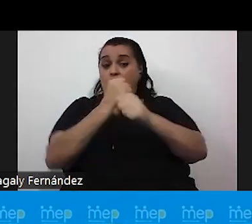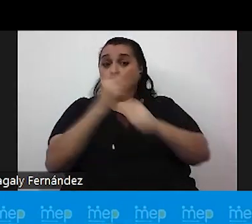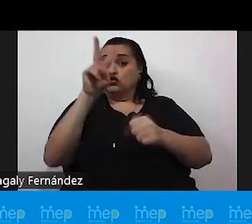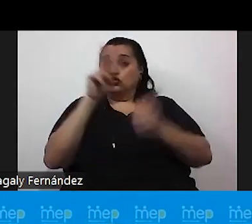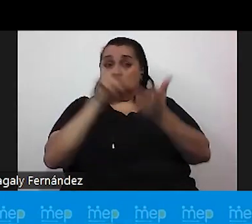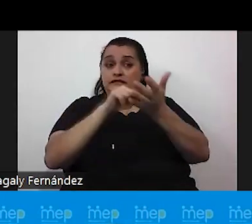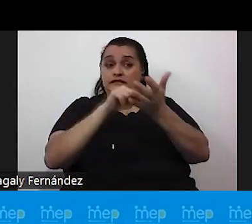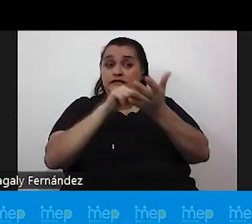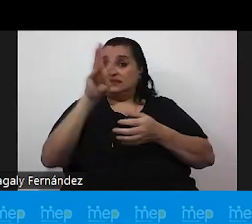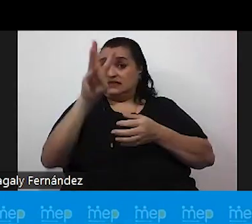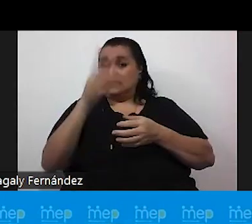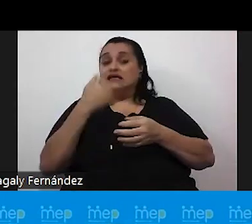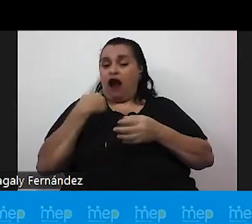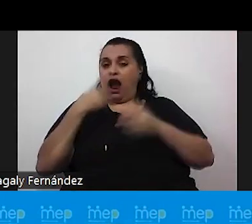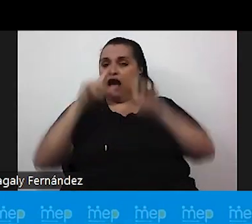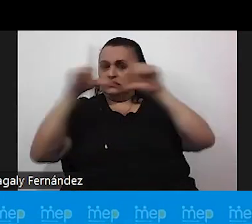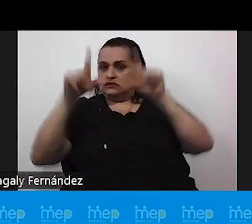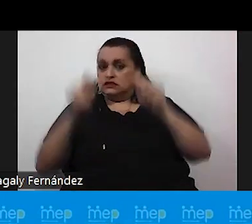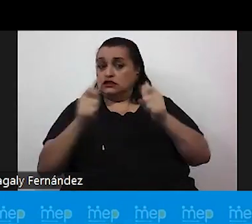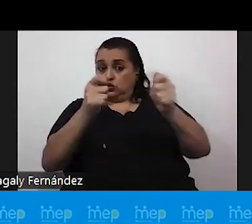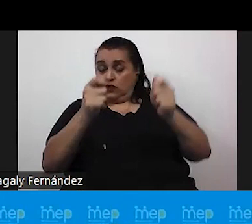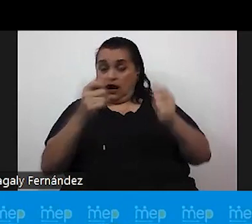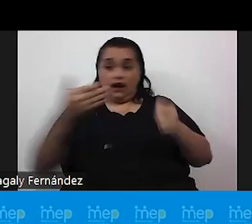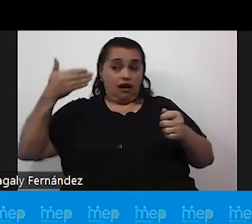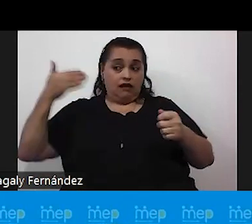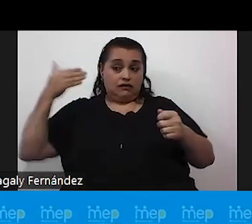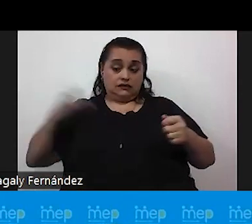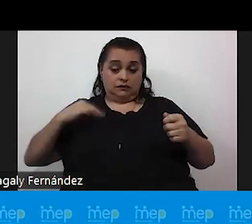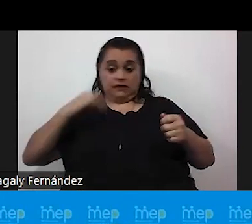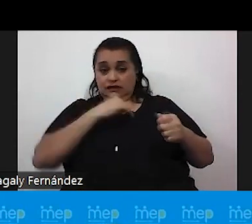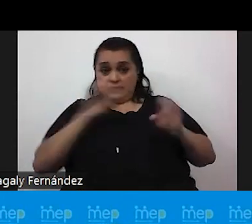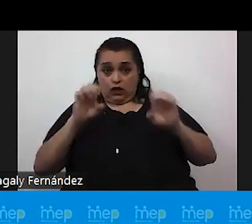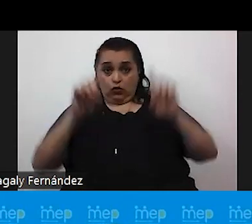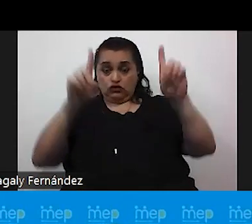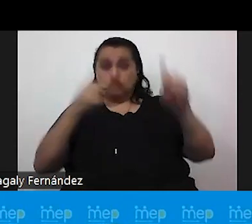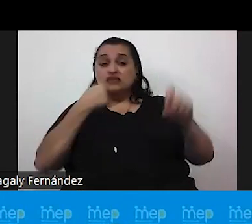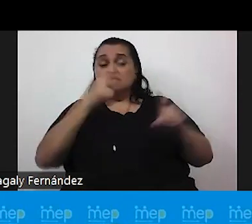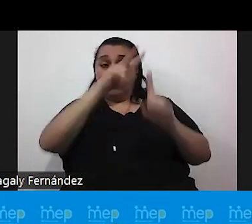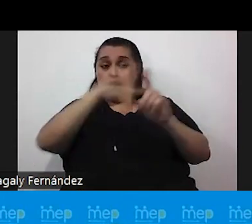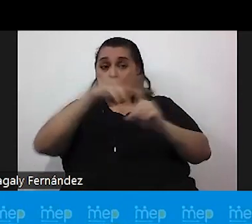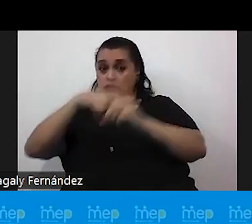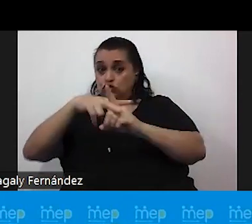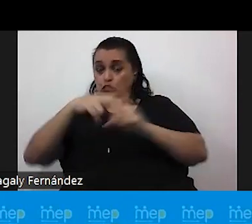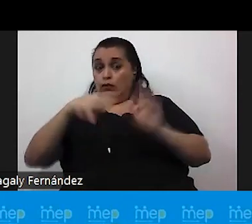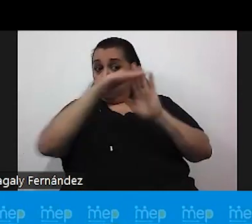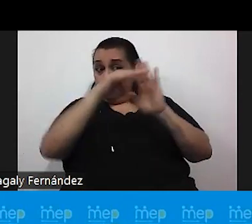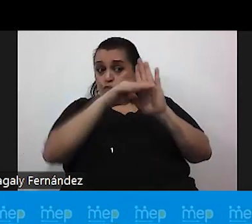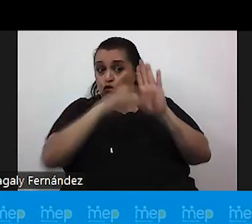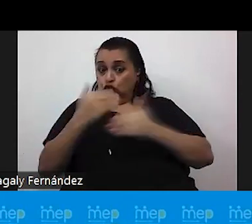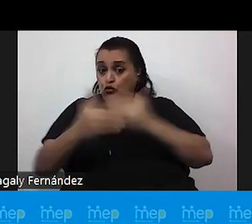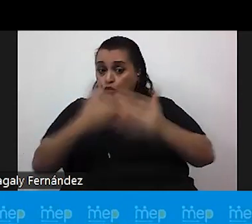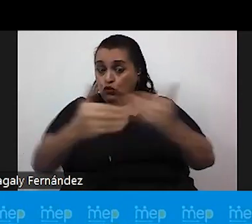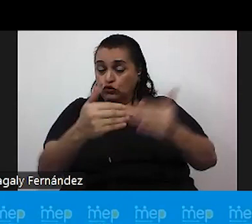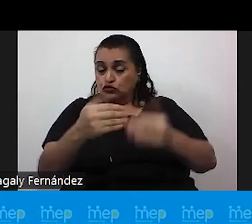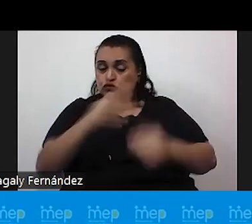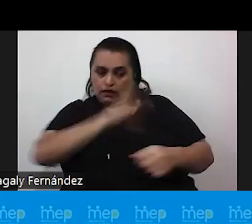circular de la anterior Ministra de Educación que nos citó que la implementación y aplicación de los protocolos es de carácter